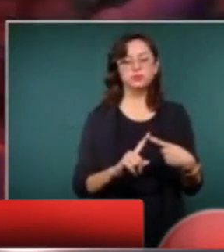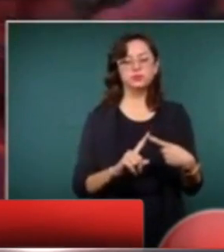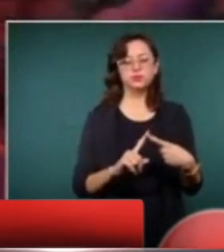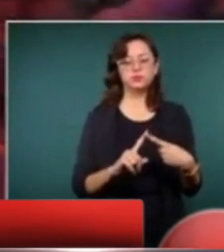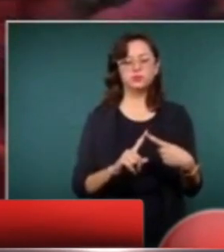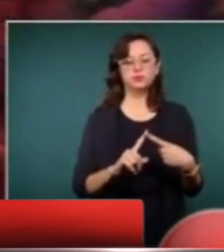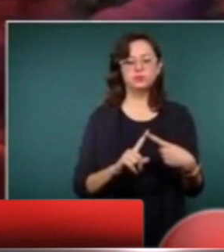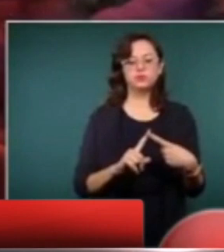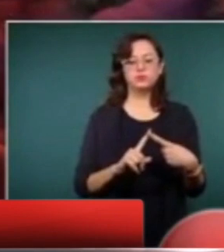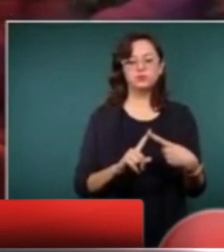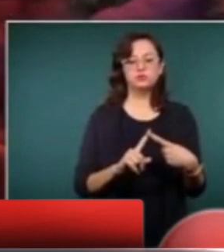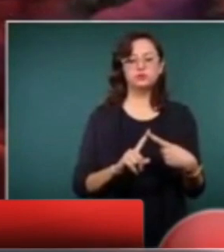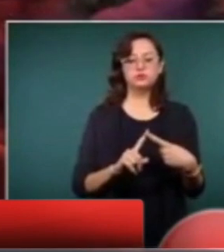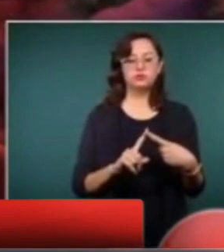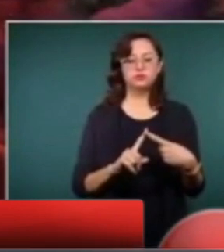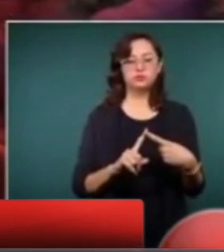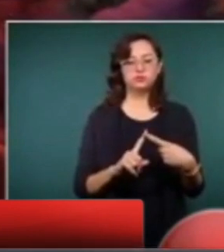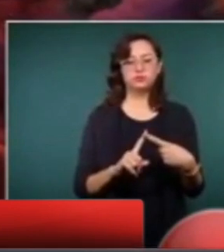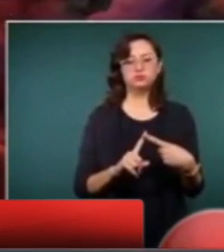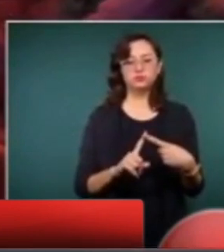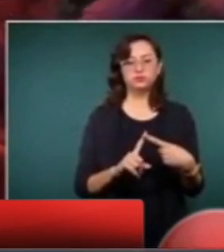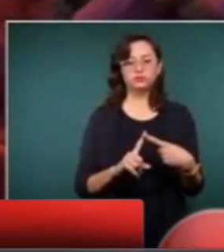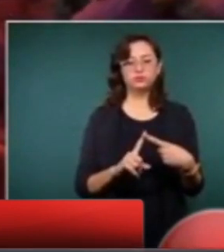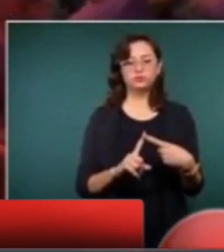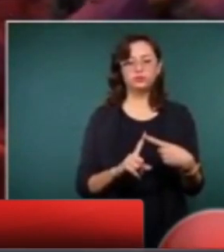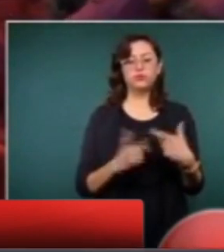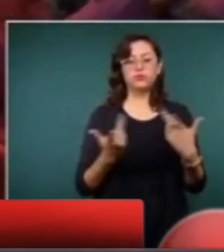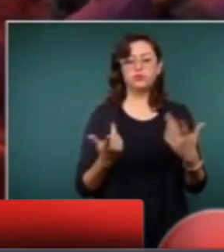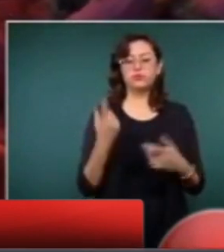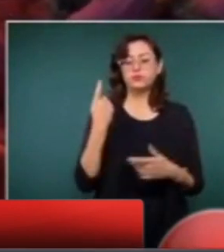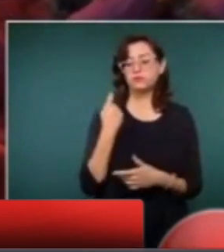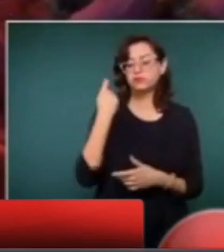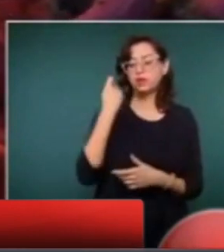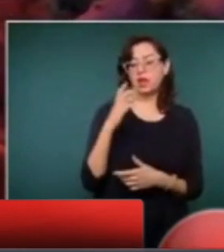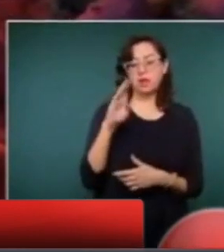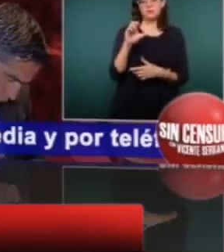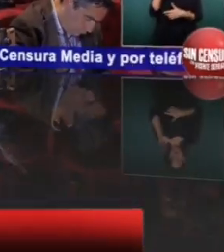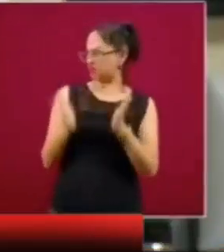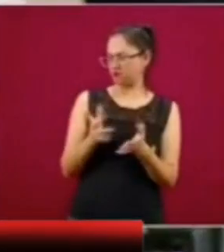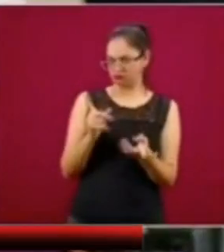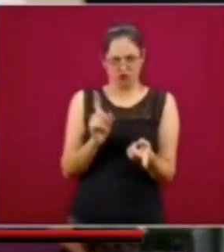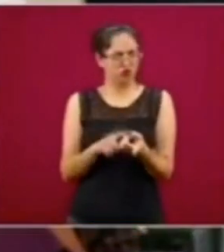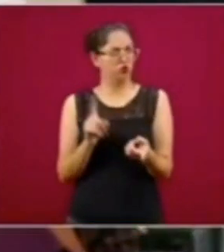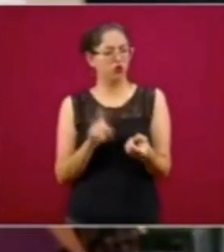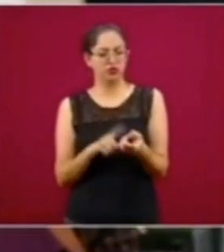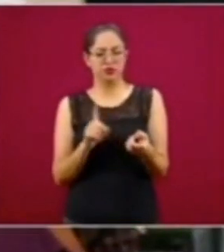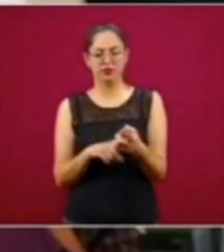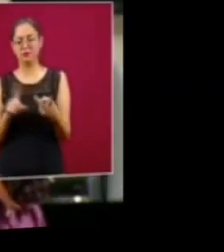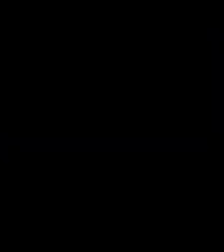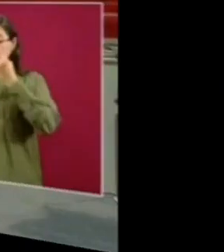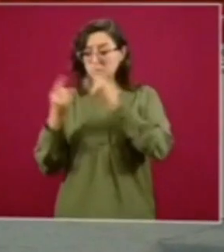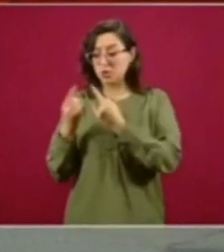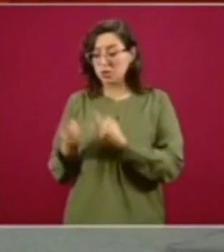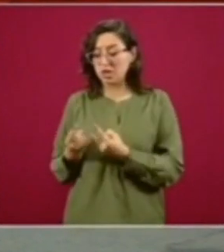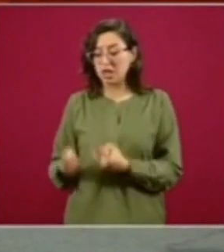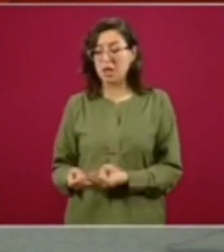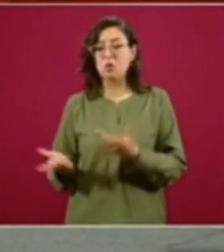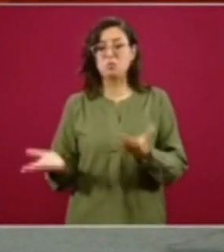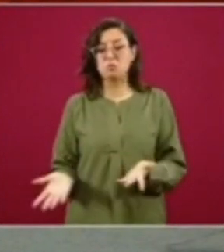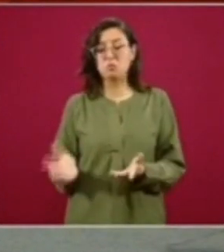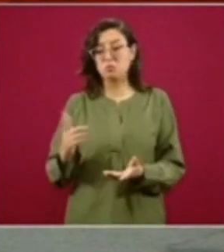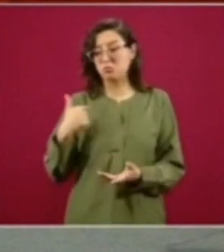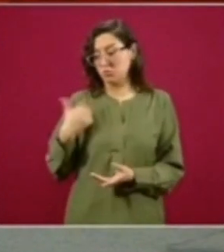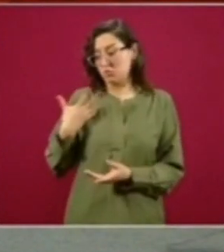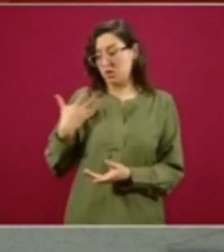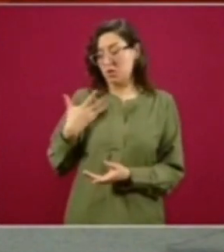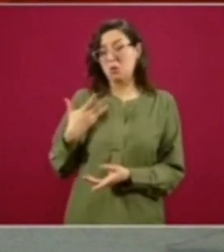informe de la entrega de las becas de educación media superior. Señora secretaria, le traigo a una pregunta. Ya sabe que